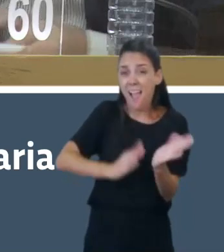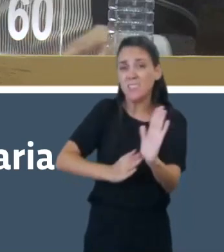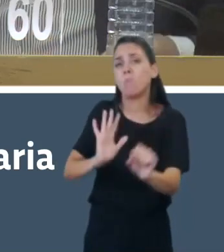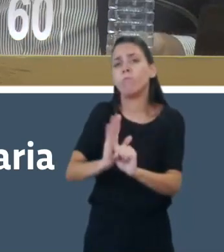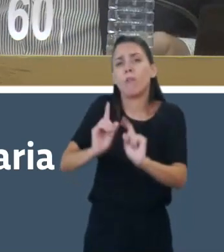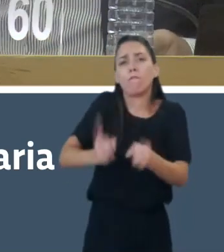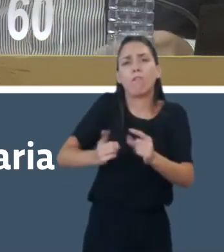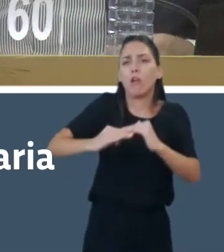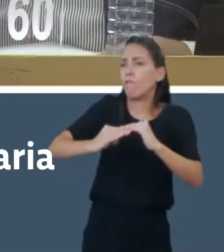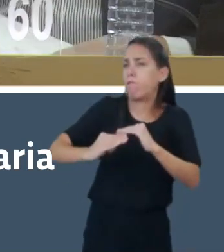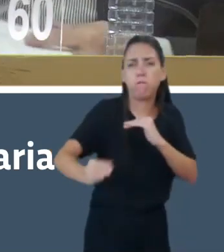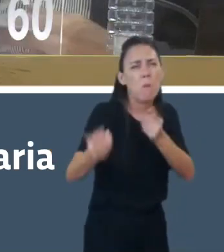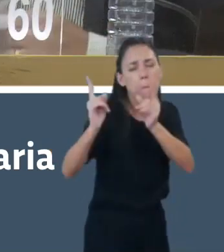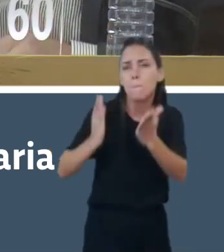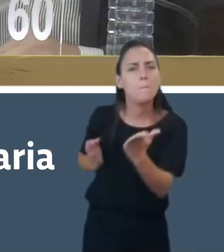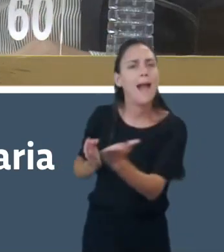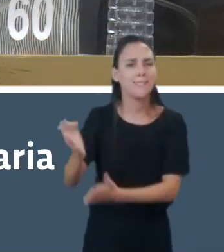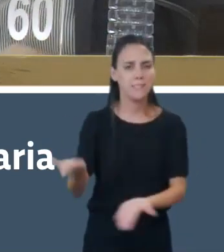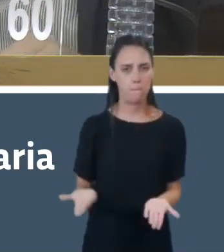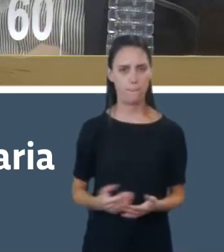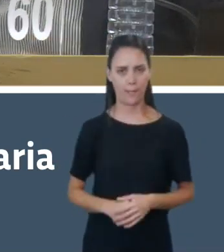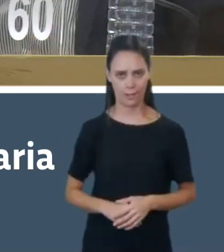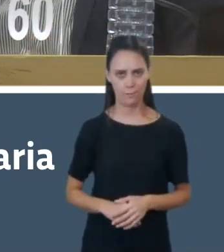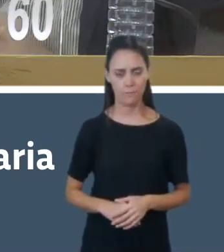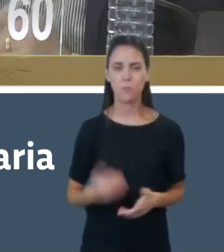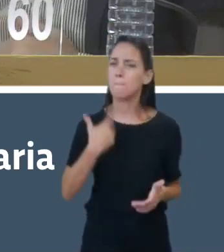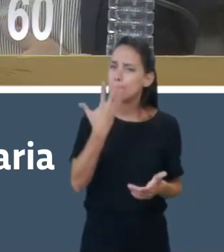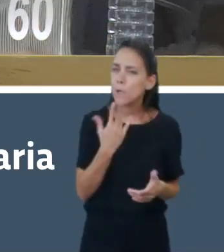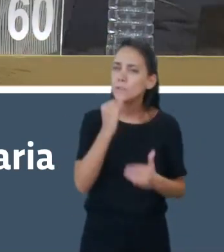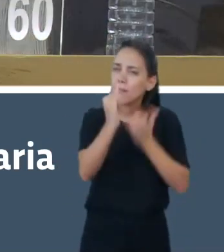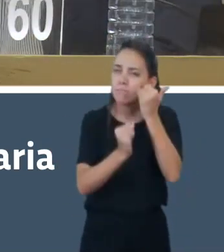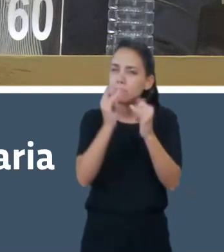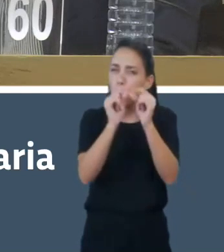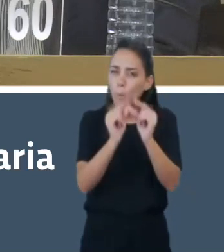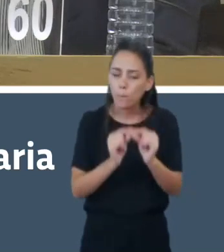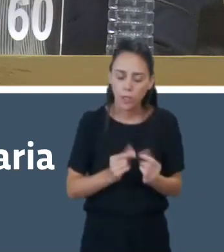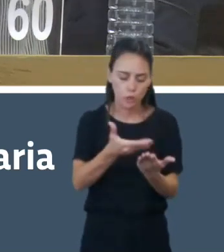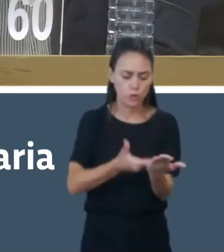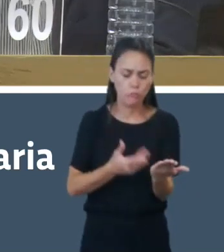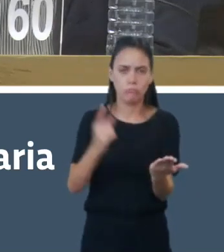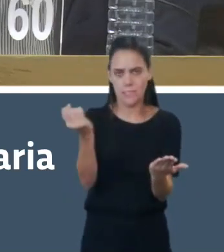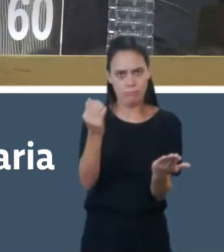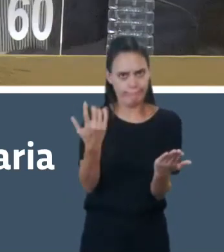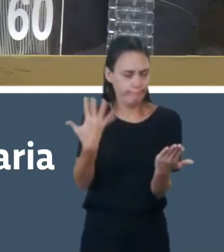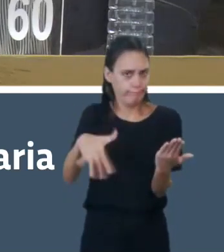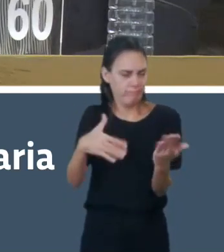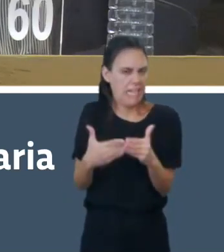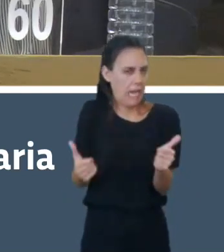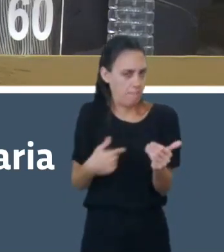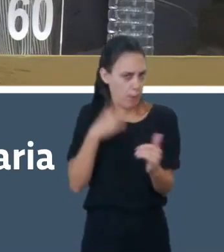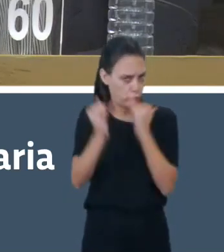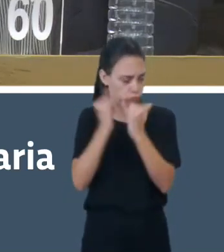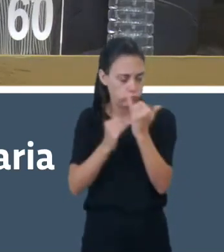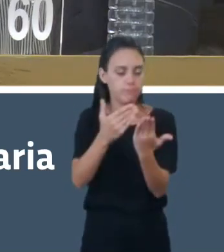Y me gustaría repasar algunos números rápidos, muy rápidos, y estos surgen de la ejecución presupuestaria que